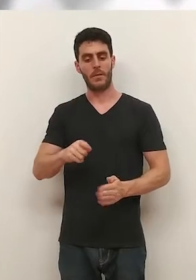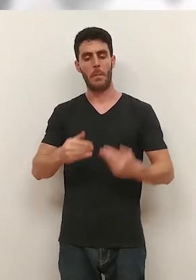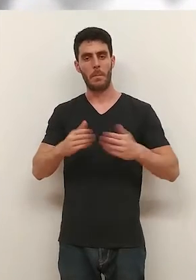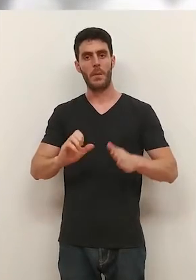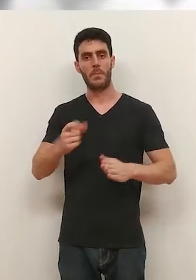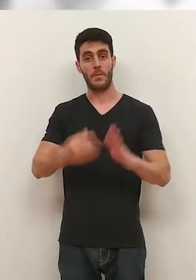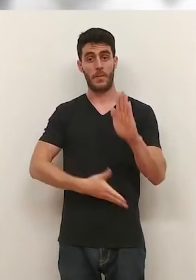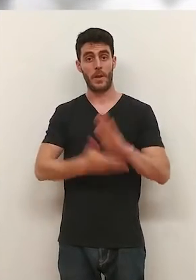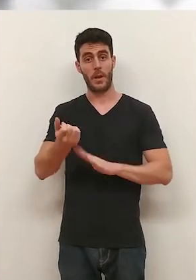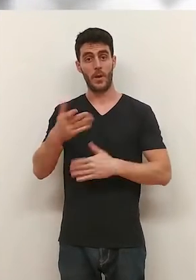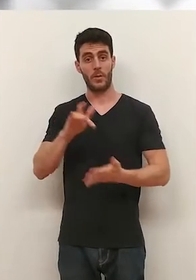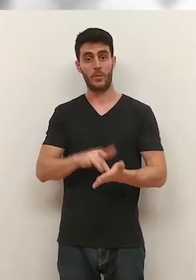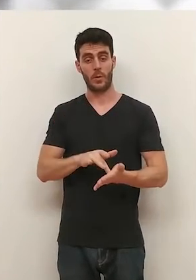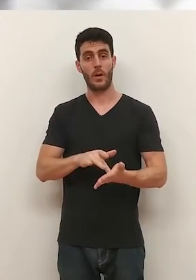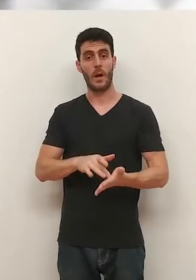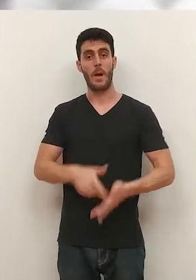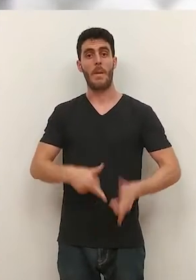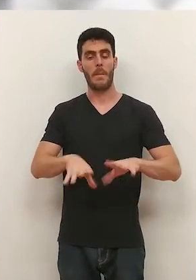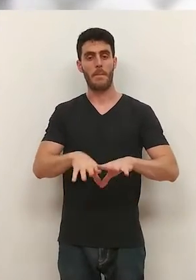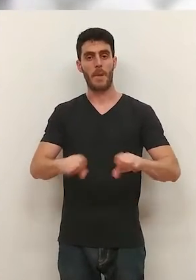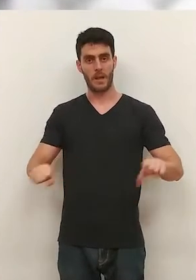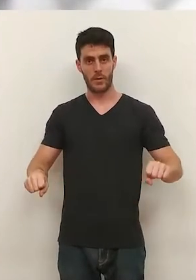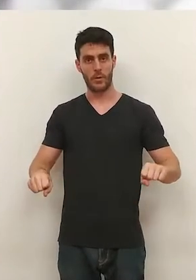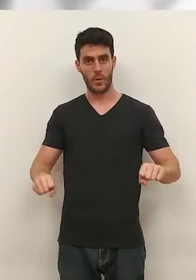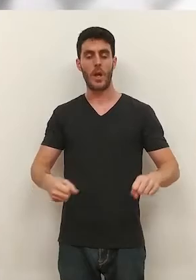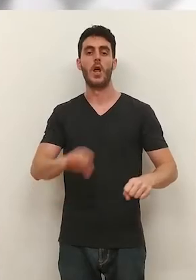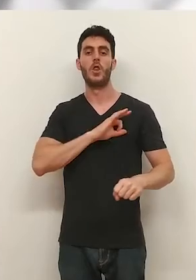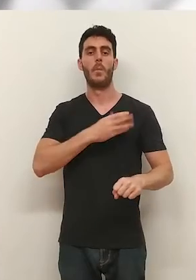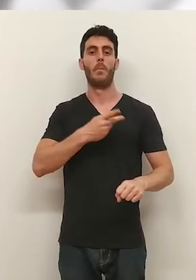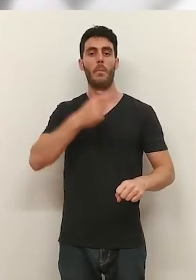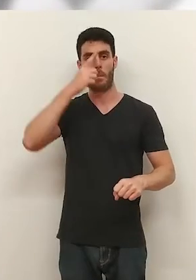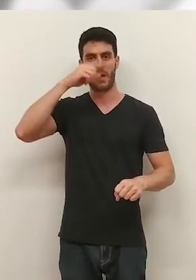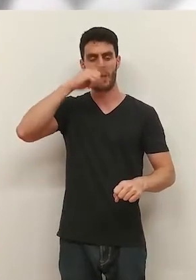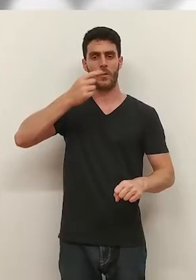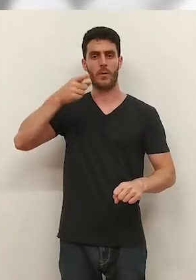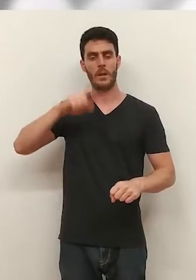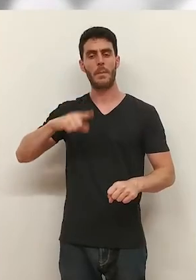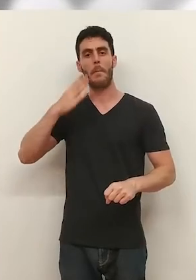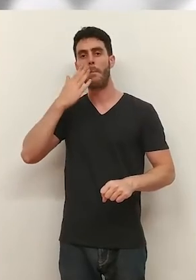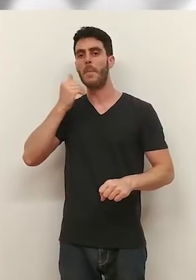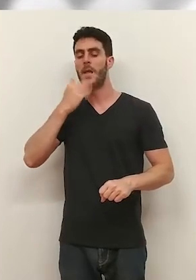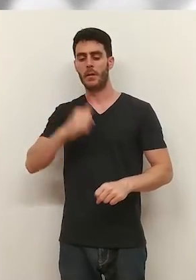en el que además efectuará su debut en primera federación tras su paso por los banquillos de Don Benito y Mérida.